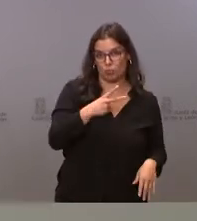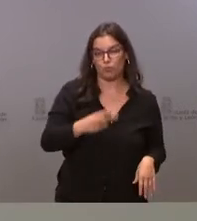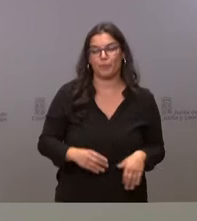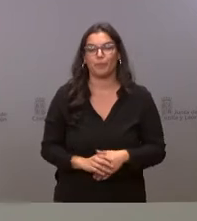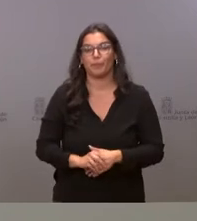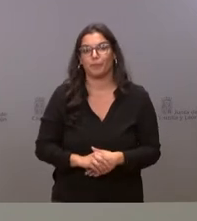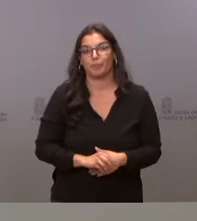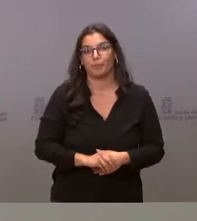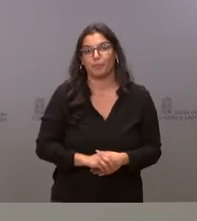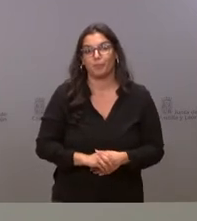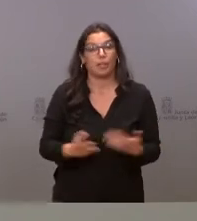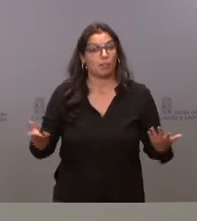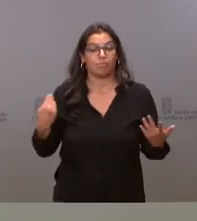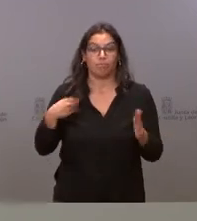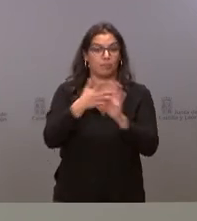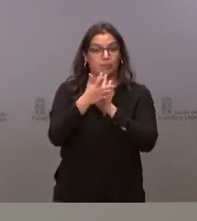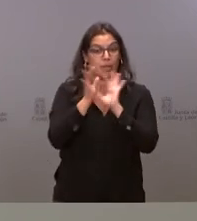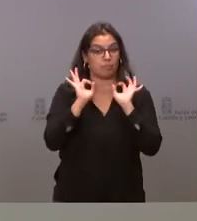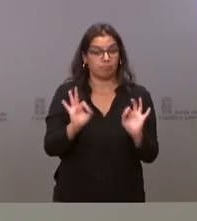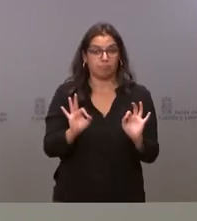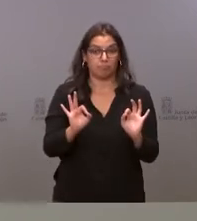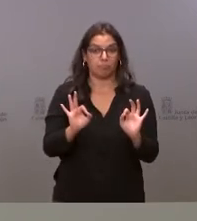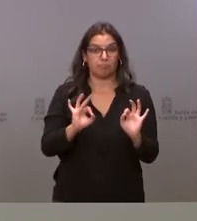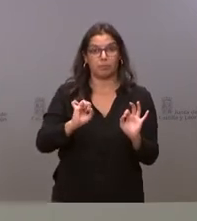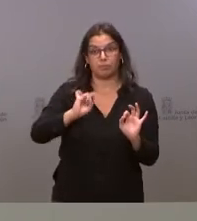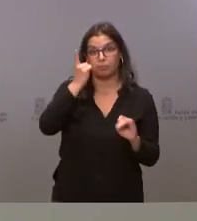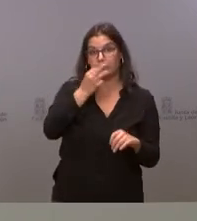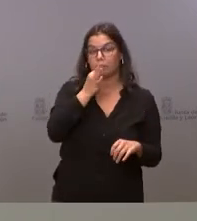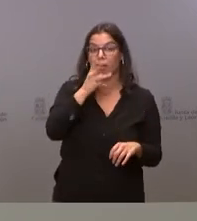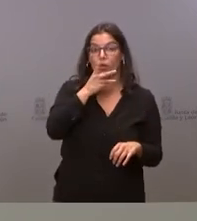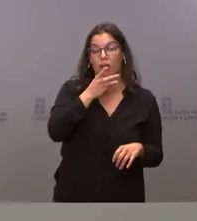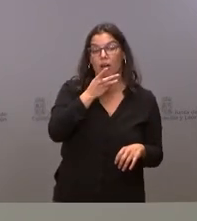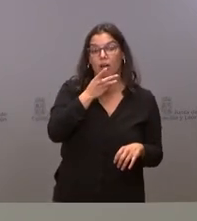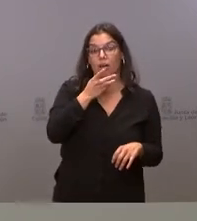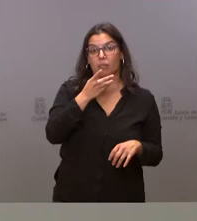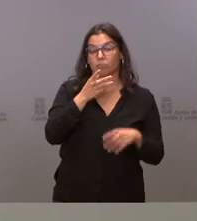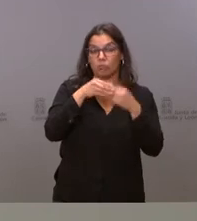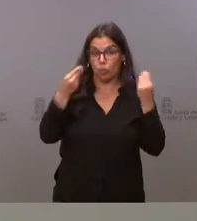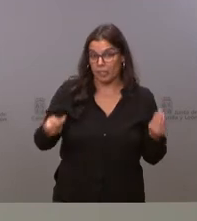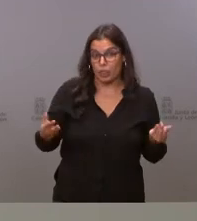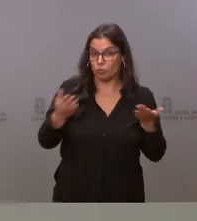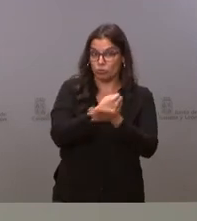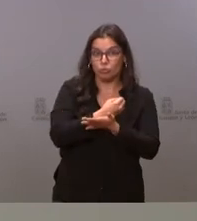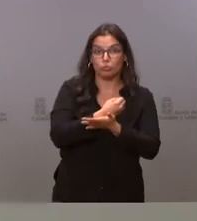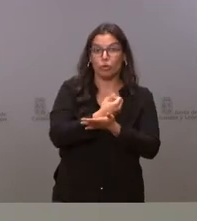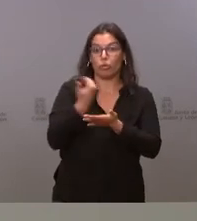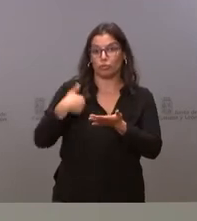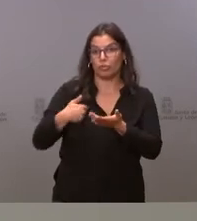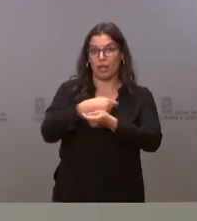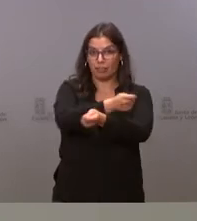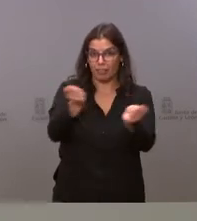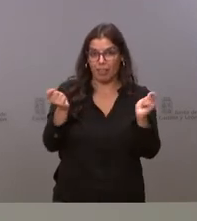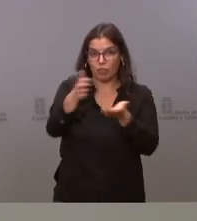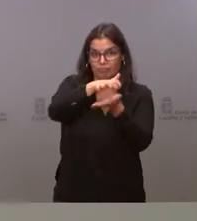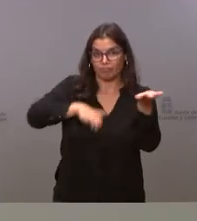Y es cuanto quería señalar en esta primera intervención. Tienen ustedes la documentación en la nota de prensa y